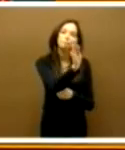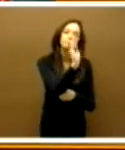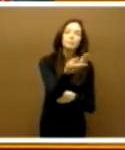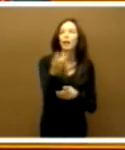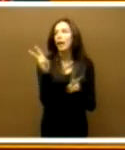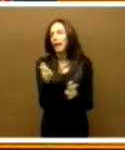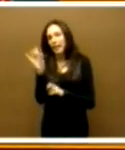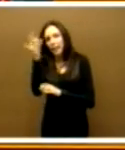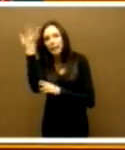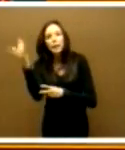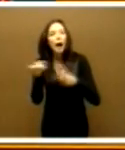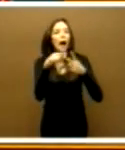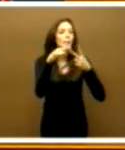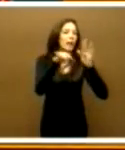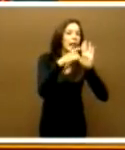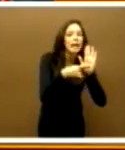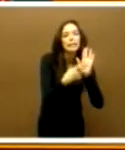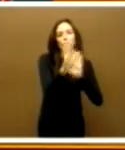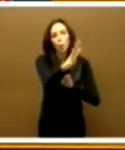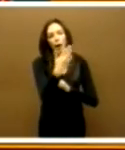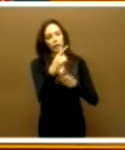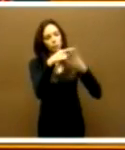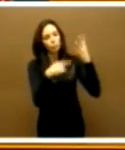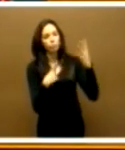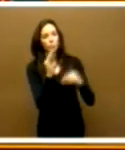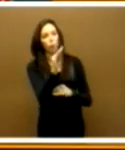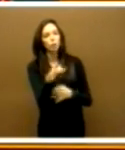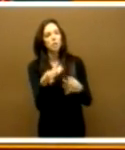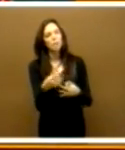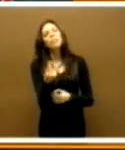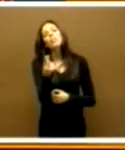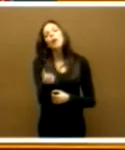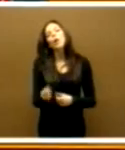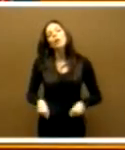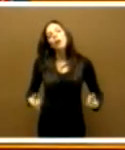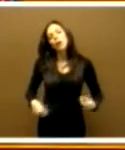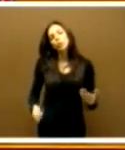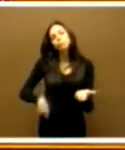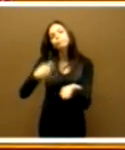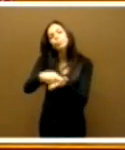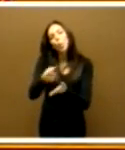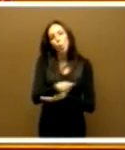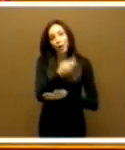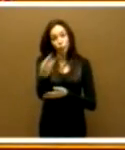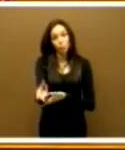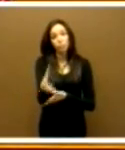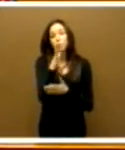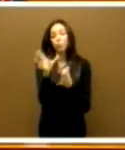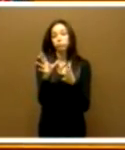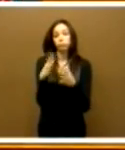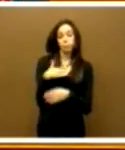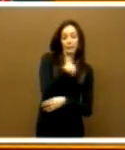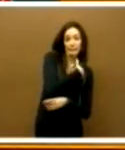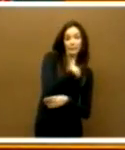las leyes, en las propuestas que ustedes hacen. ¿Cuánto va a costar? ¿Cuánto va a costar esta conciliación? Y se lo